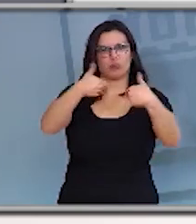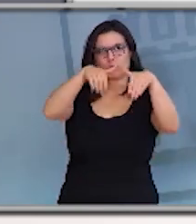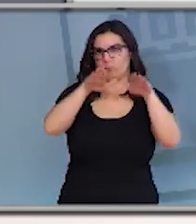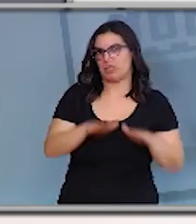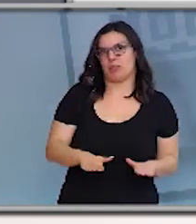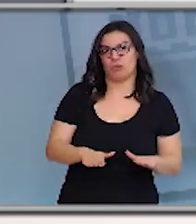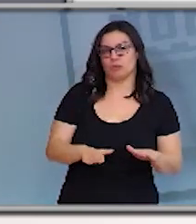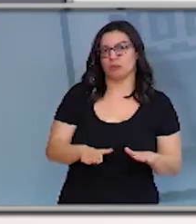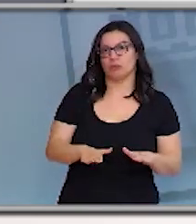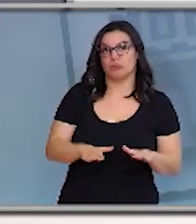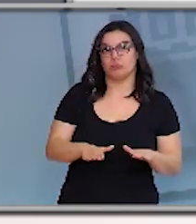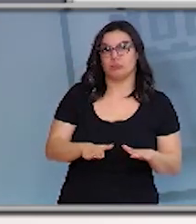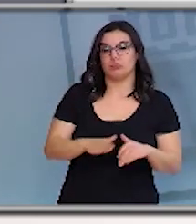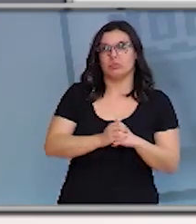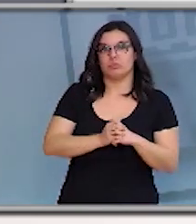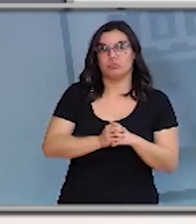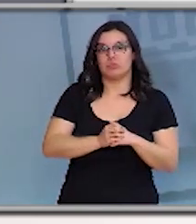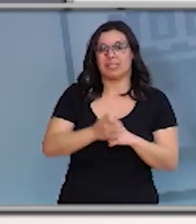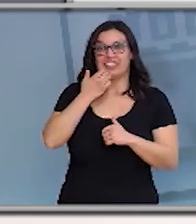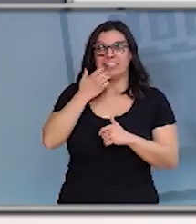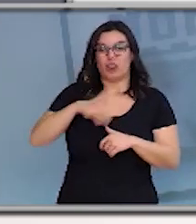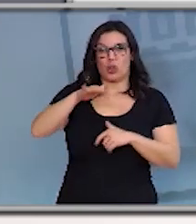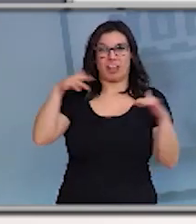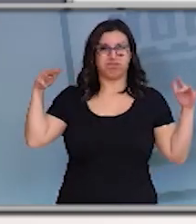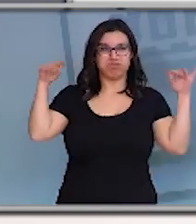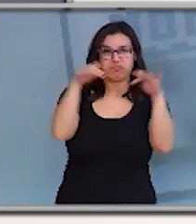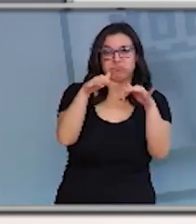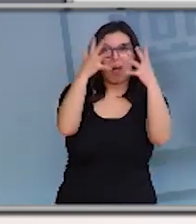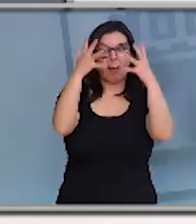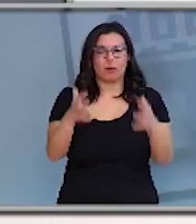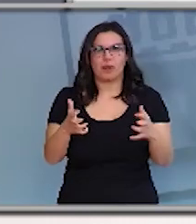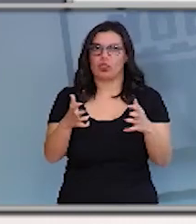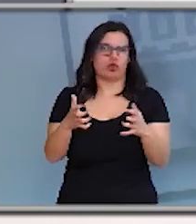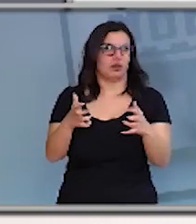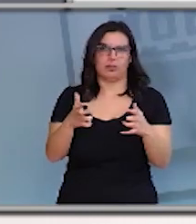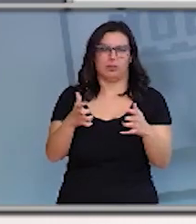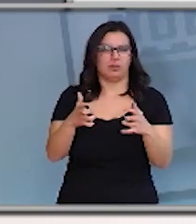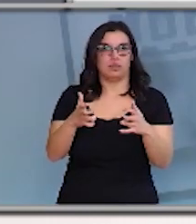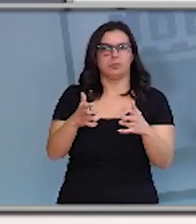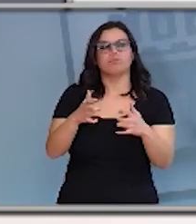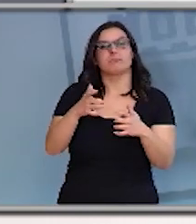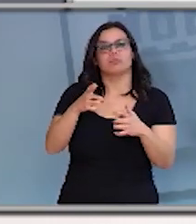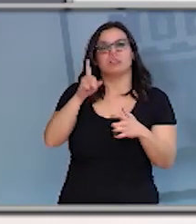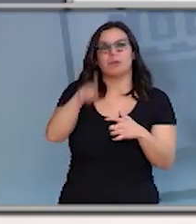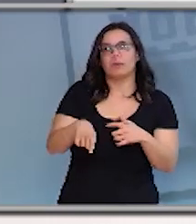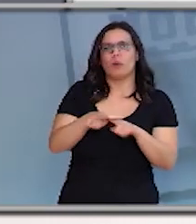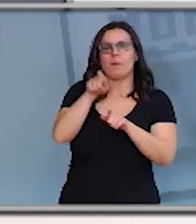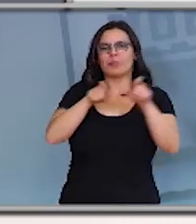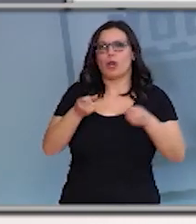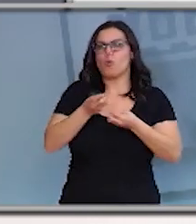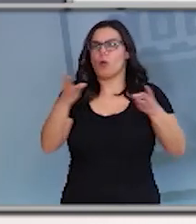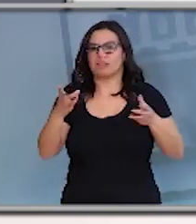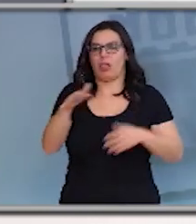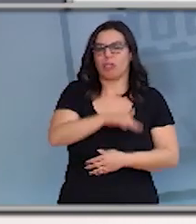suspensión de lugares onde haia aglomeraciones, tenendo en cuenta os tamaños do evento, a densidade dos participantes